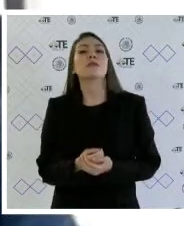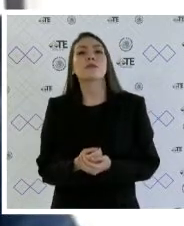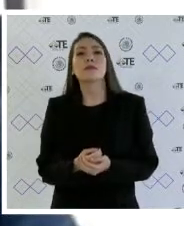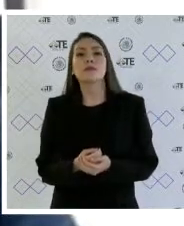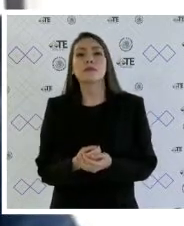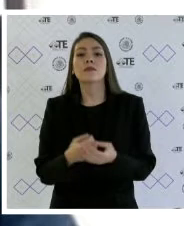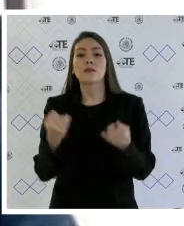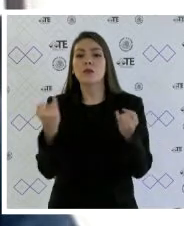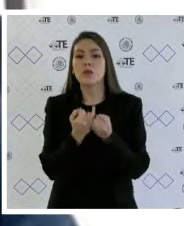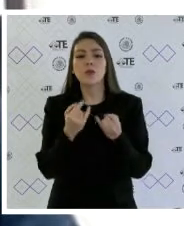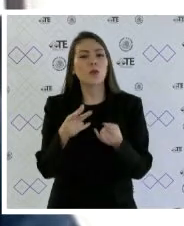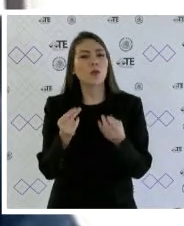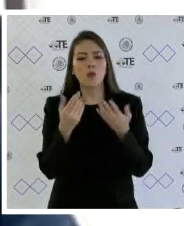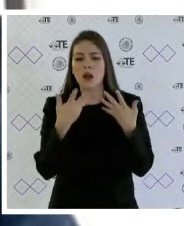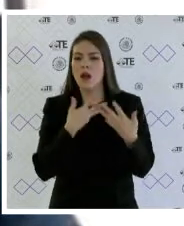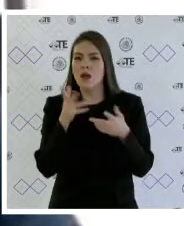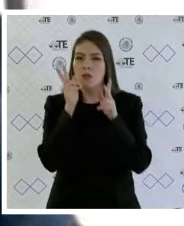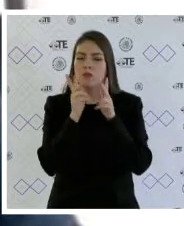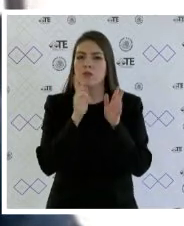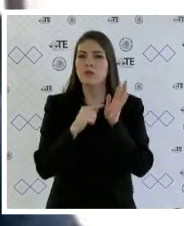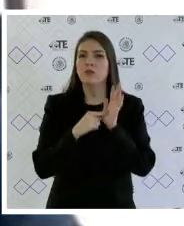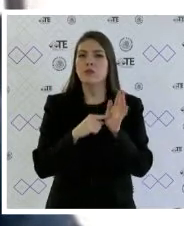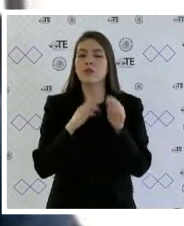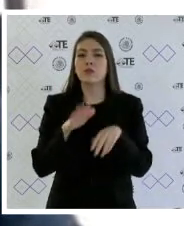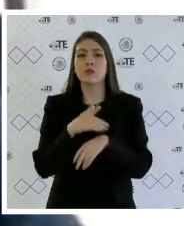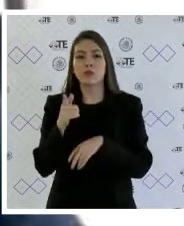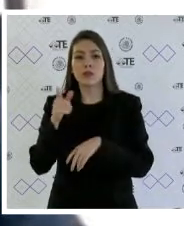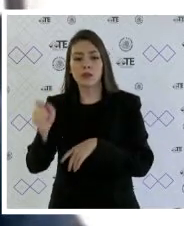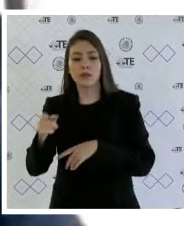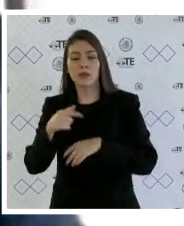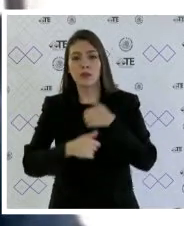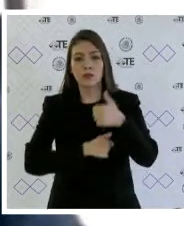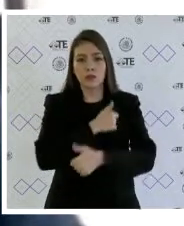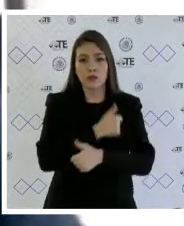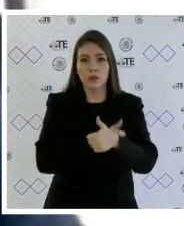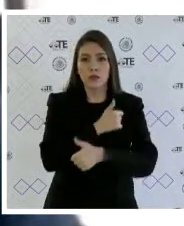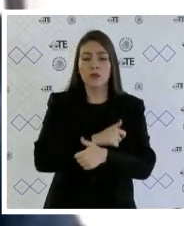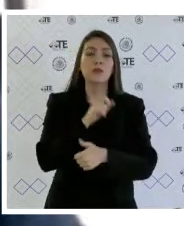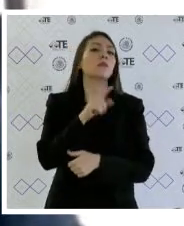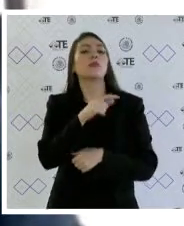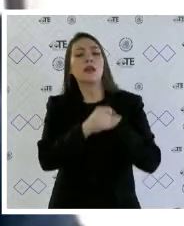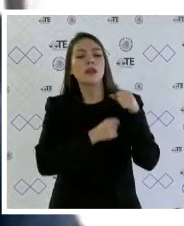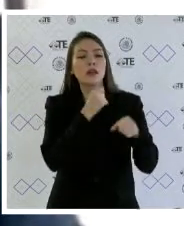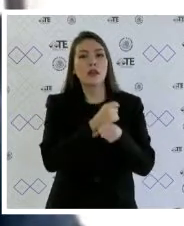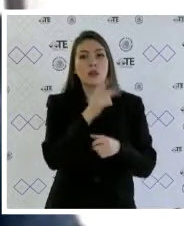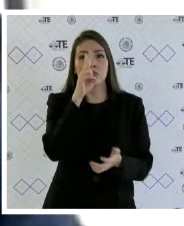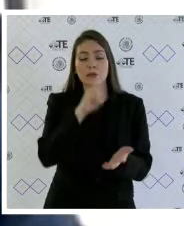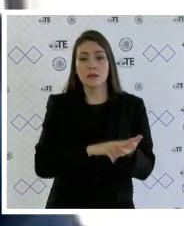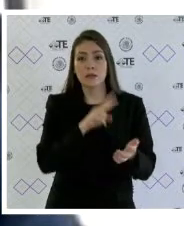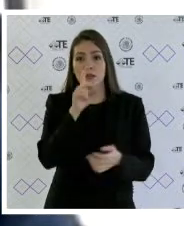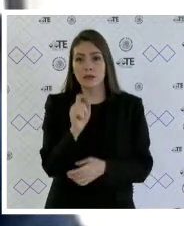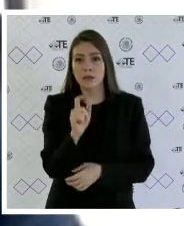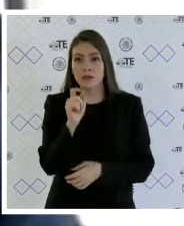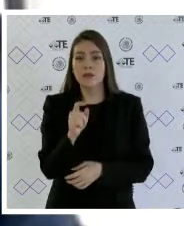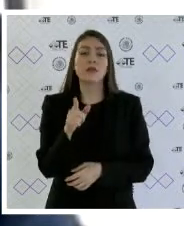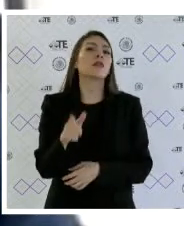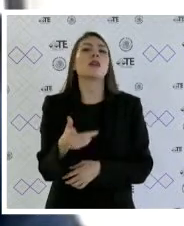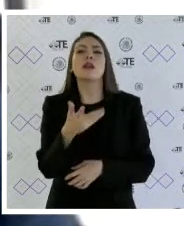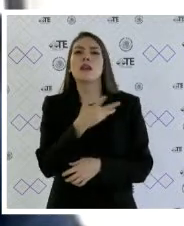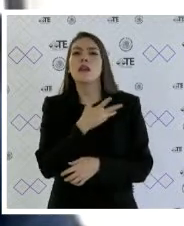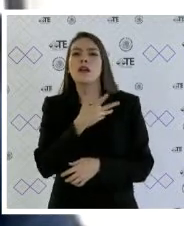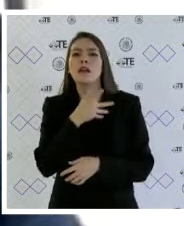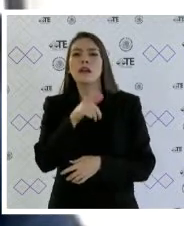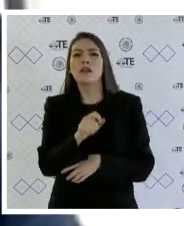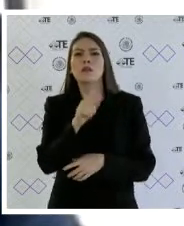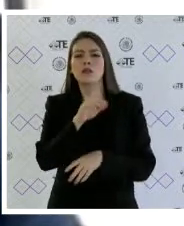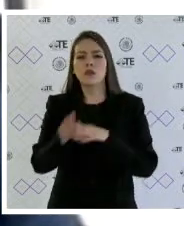el agravio consistente en que durante el concurso de oposición abierta de oposición 2020 existieron actos de adigmatización y